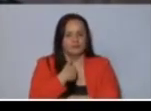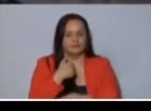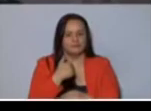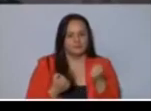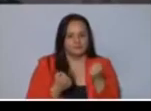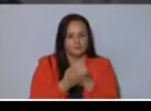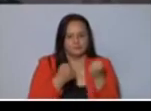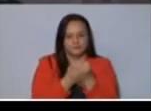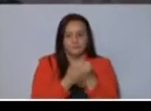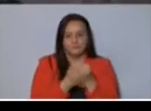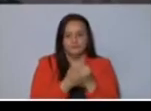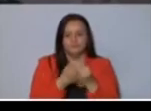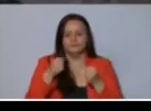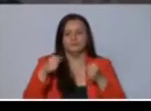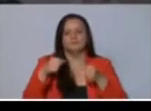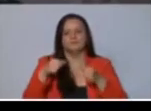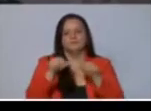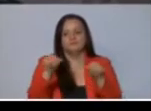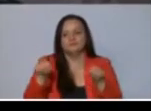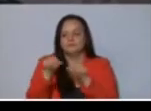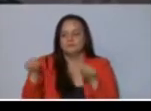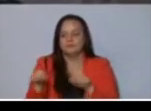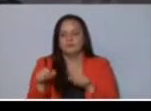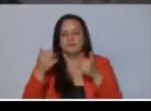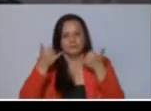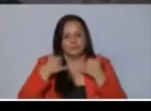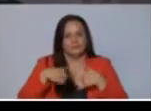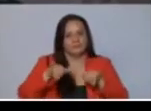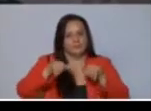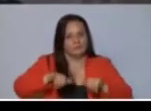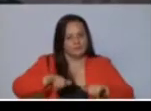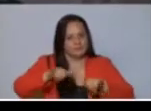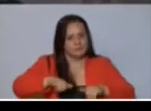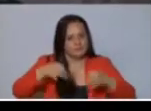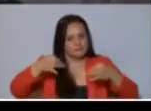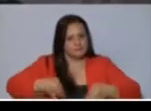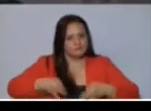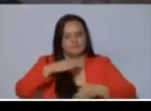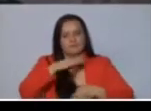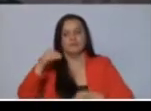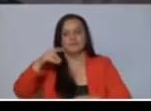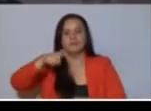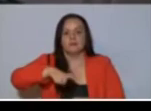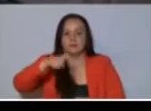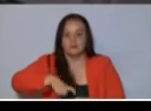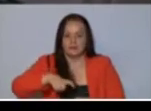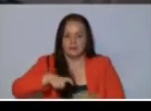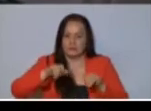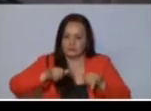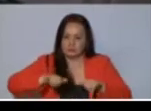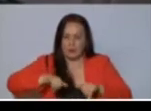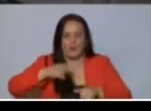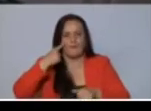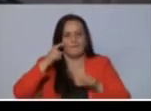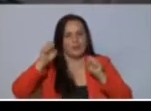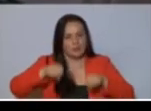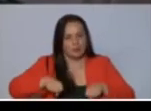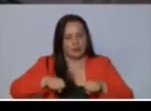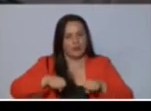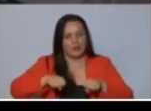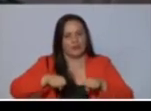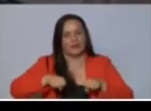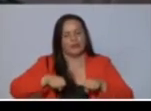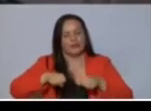sosteniéndose y que necesitan de esa sostenibilidad para poder arrancar a muy corto plazo, que son los que en definitiva